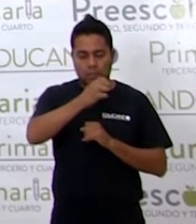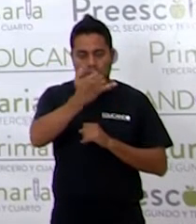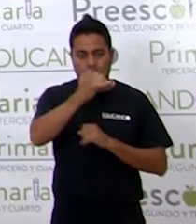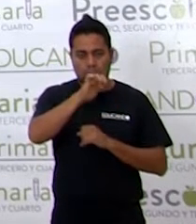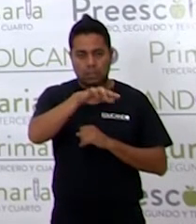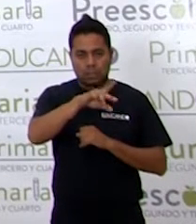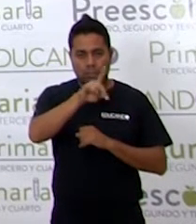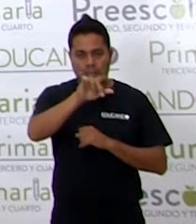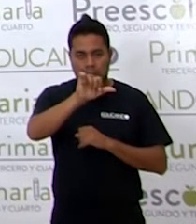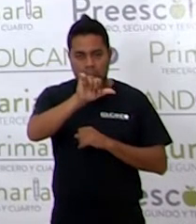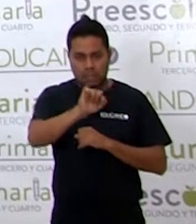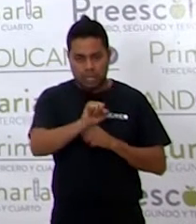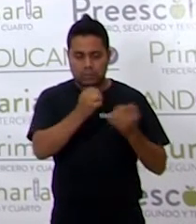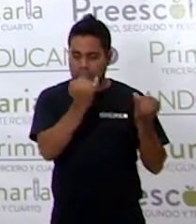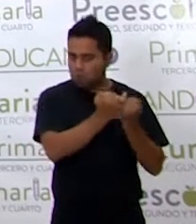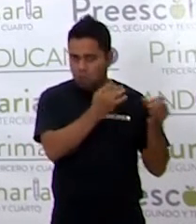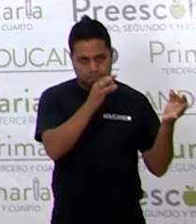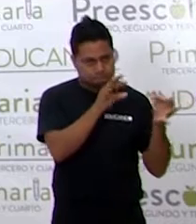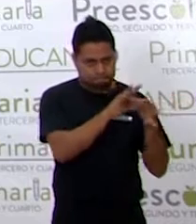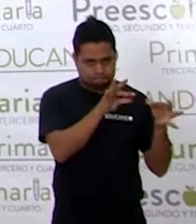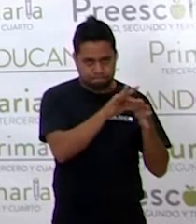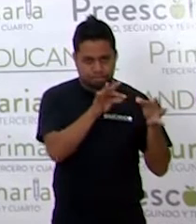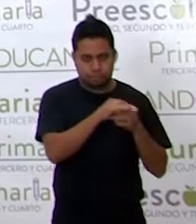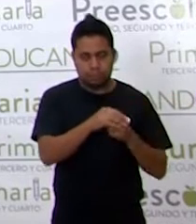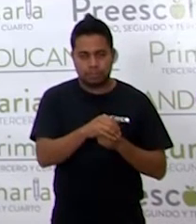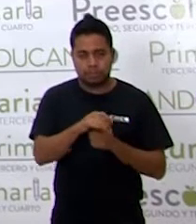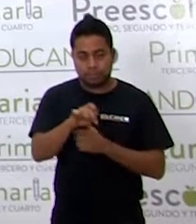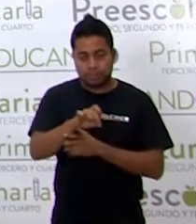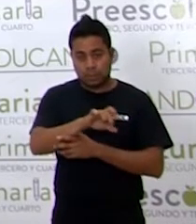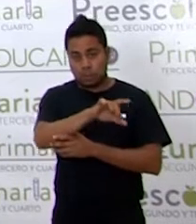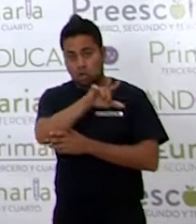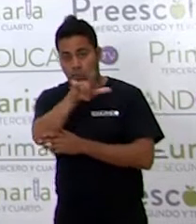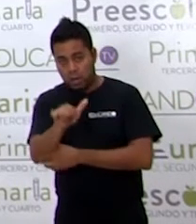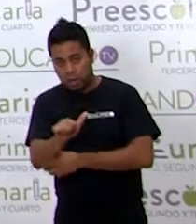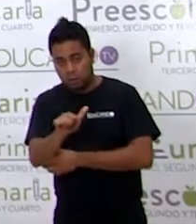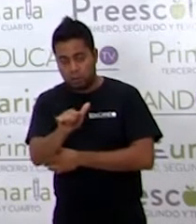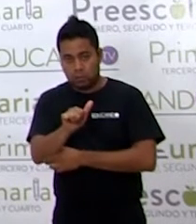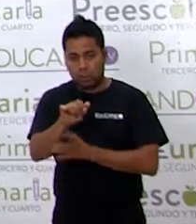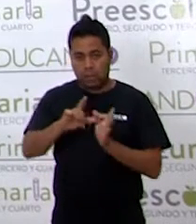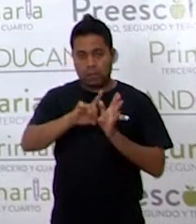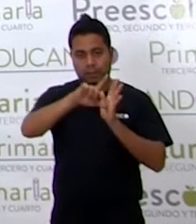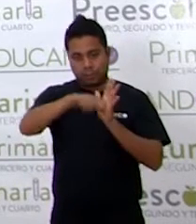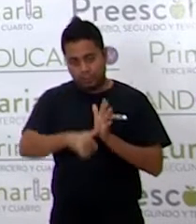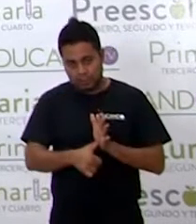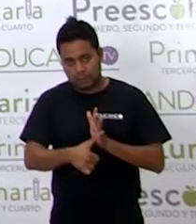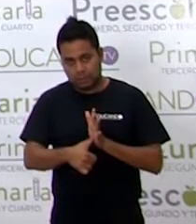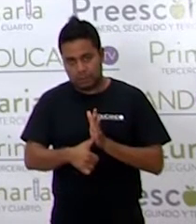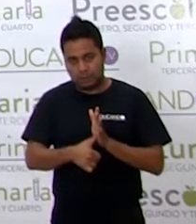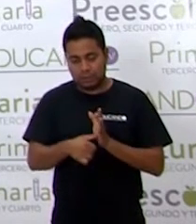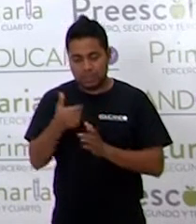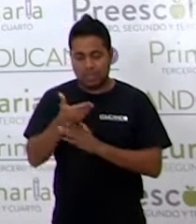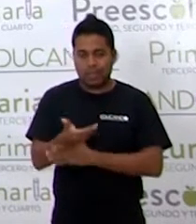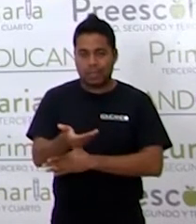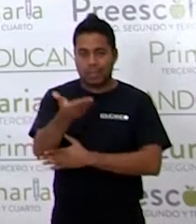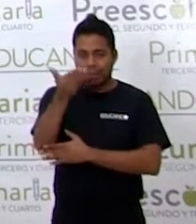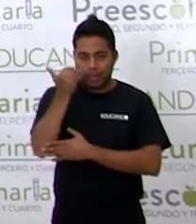también son relatos. Luego Después Antes